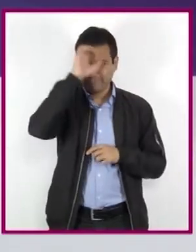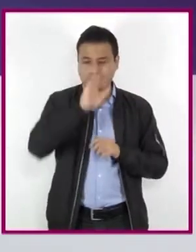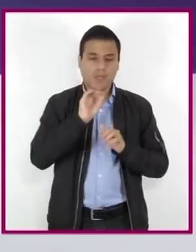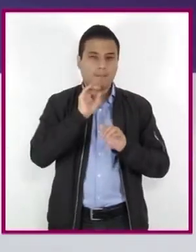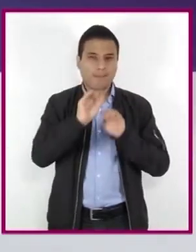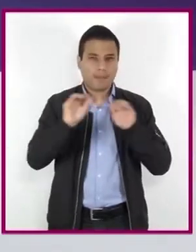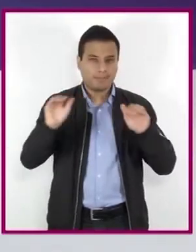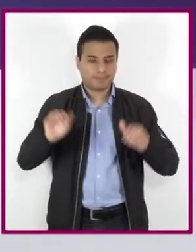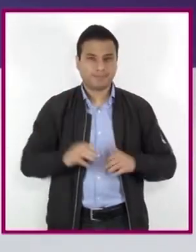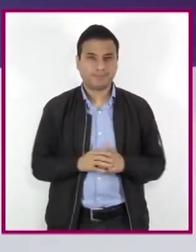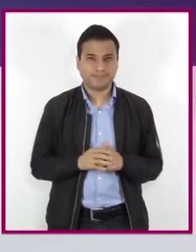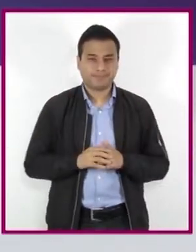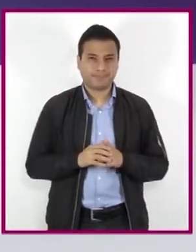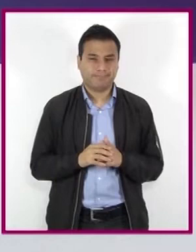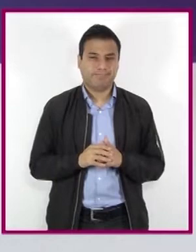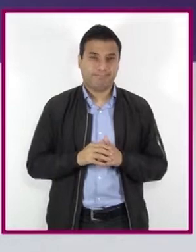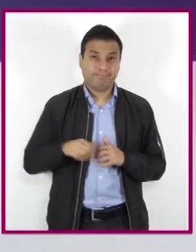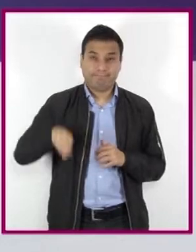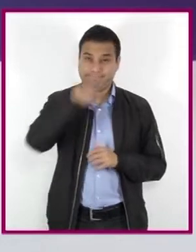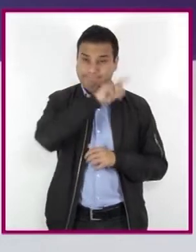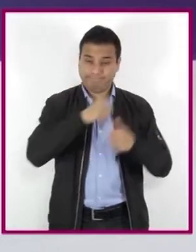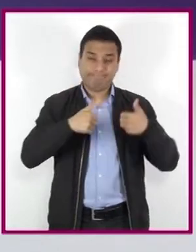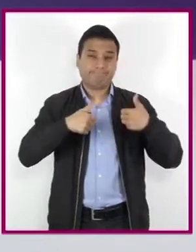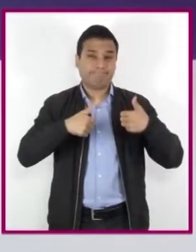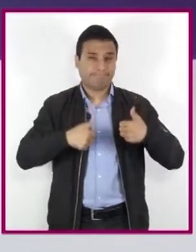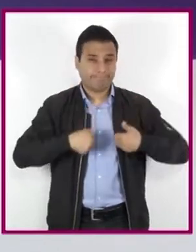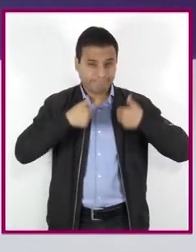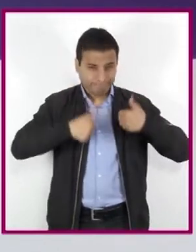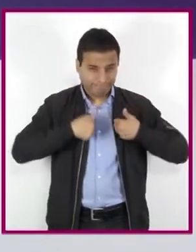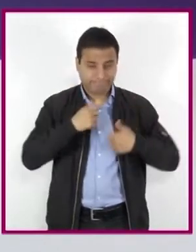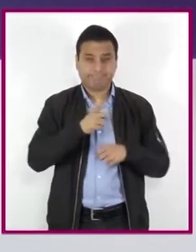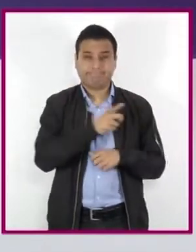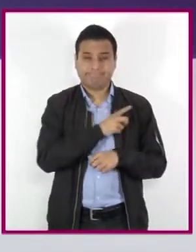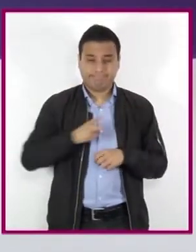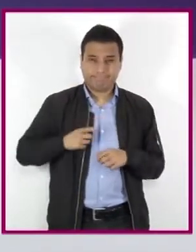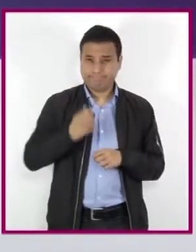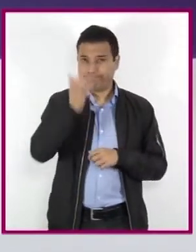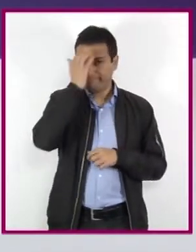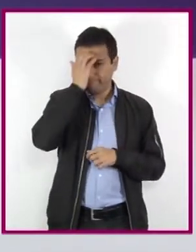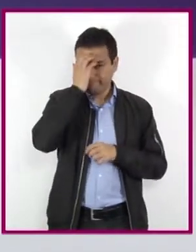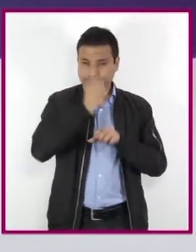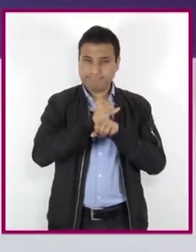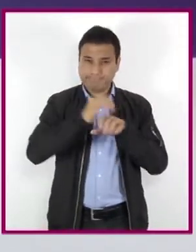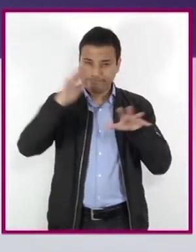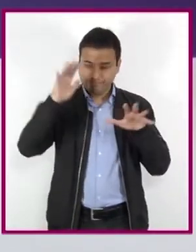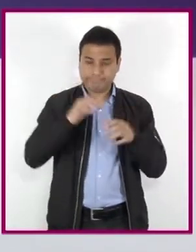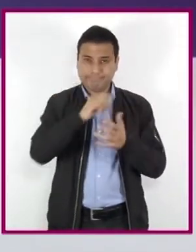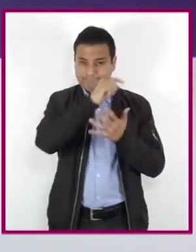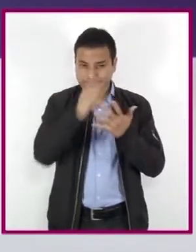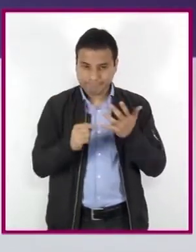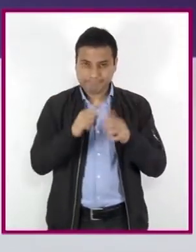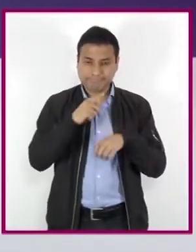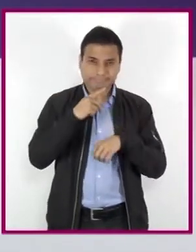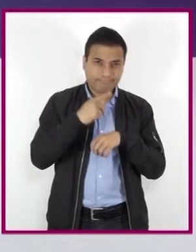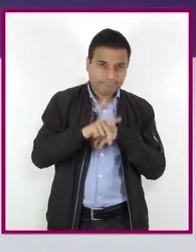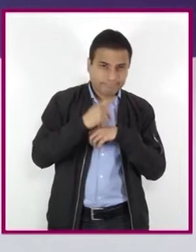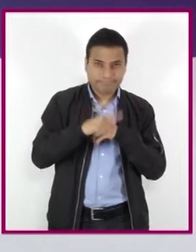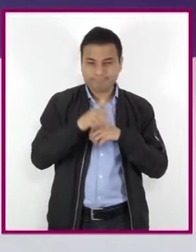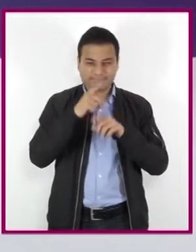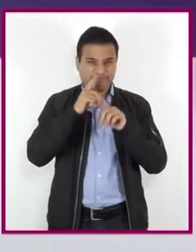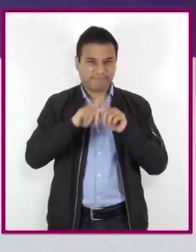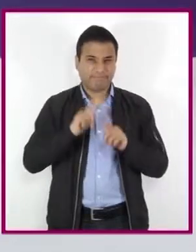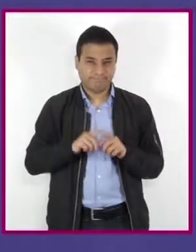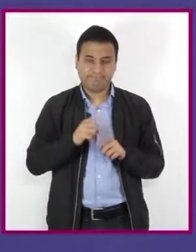poblacionales, sobre todo con ustedes, para que tengan información clara y oportuna sobre los riesgos y consecuencias que presenta